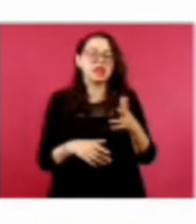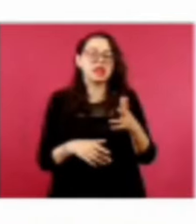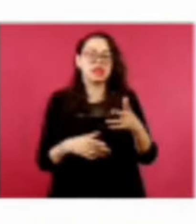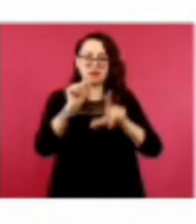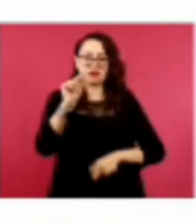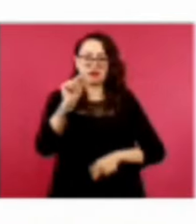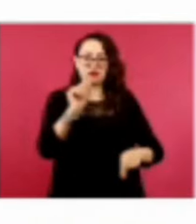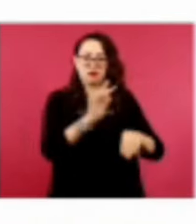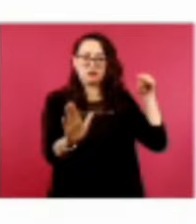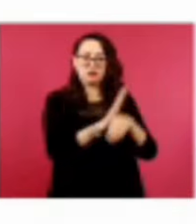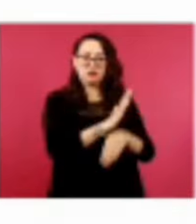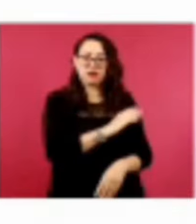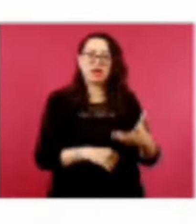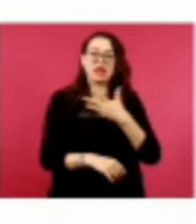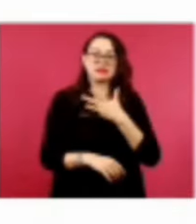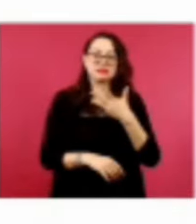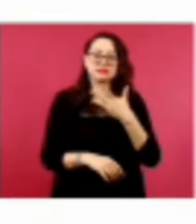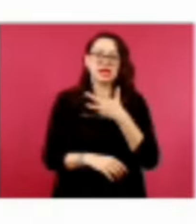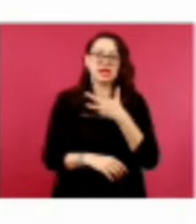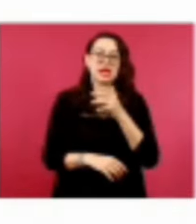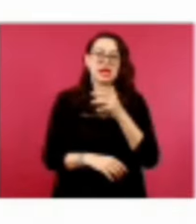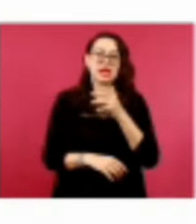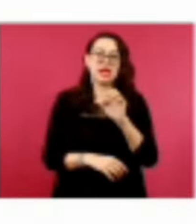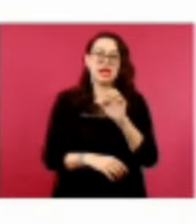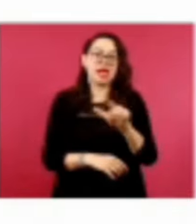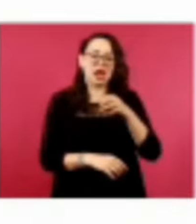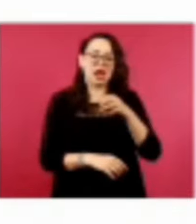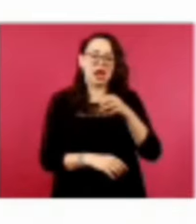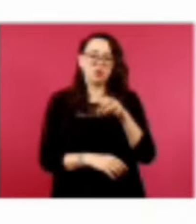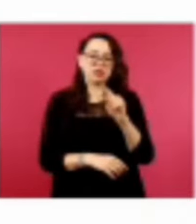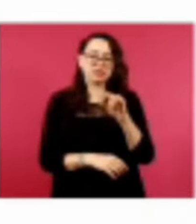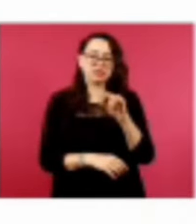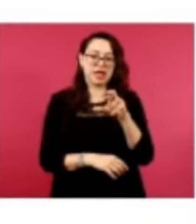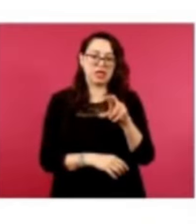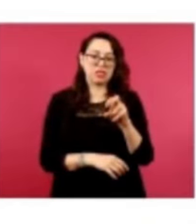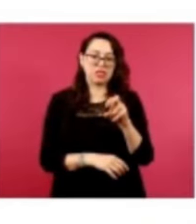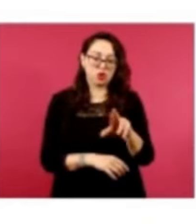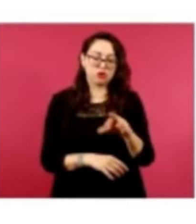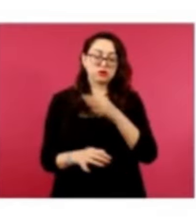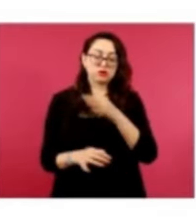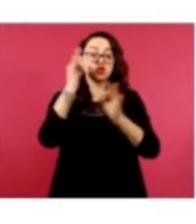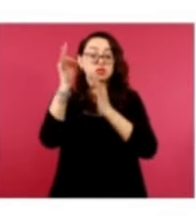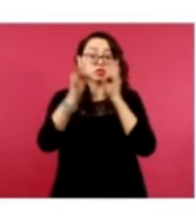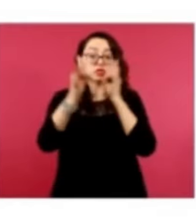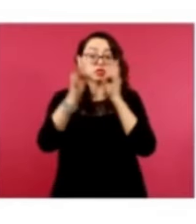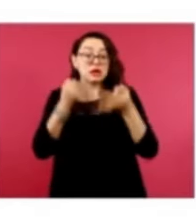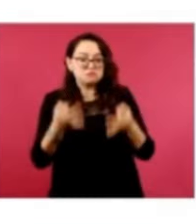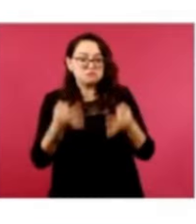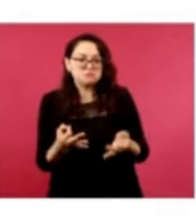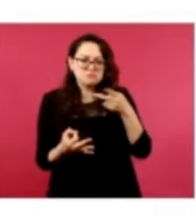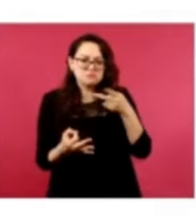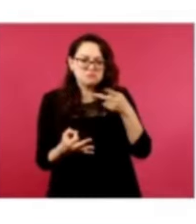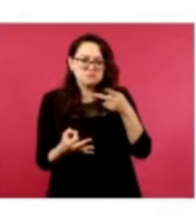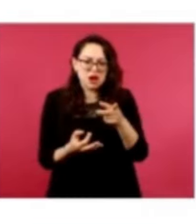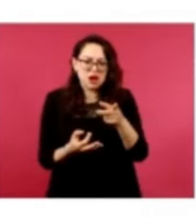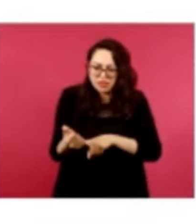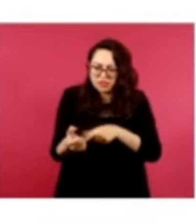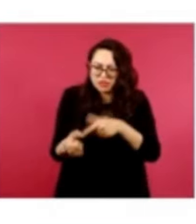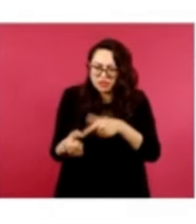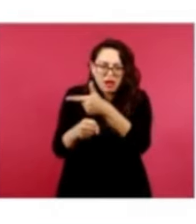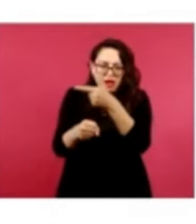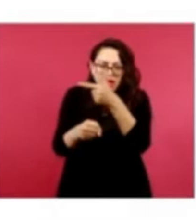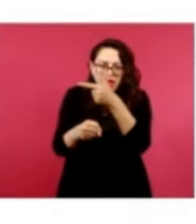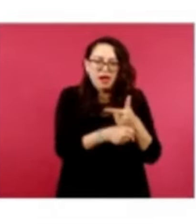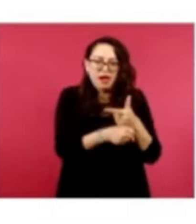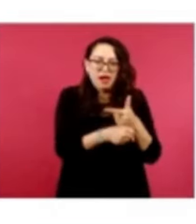desestabilizar al país. Aquí te presento la evidencia. Nos encontramos con la página que se llama La Moneda. los hechos. Este tipo de páginas son creadas con el propósito único de